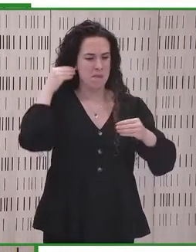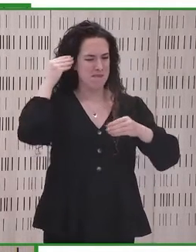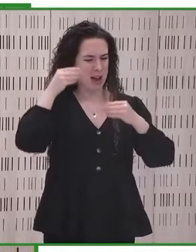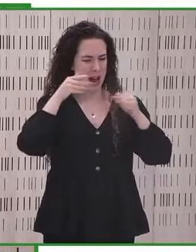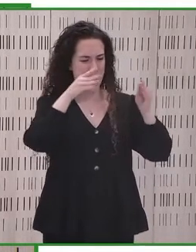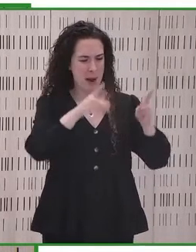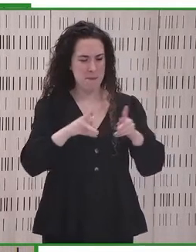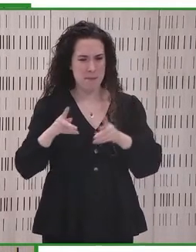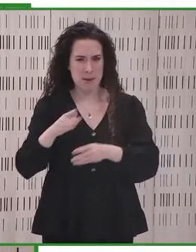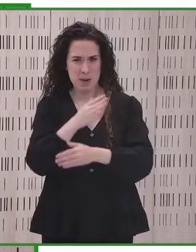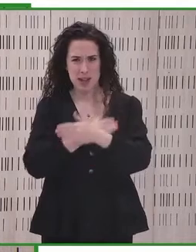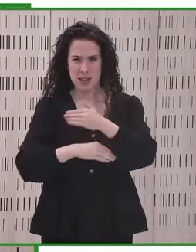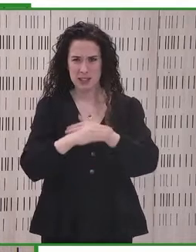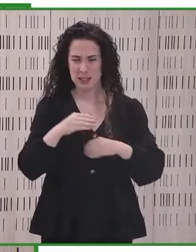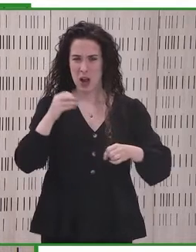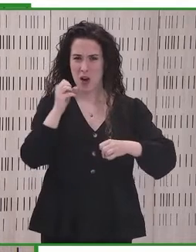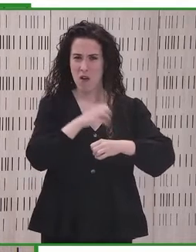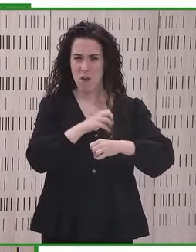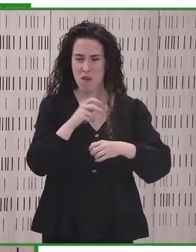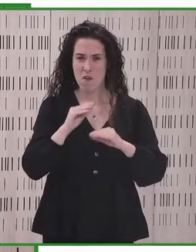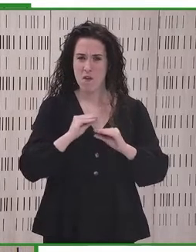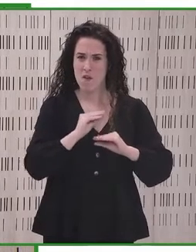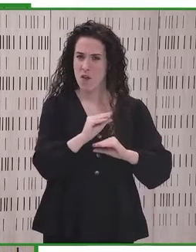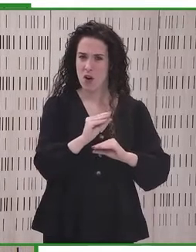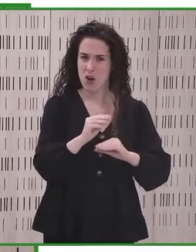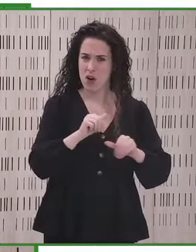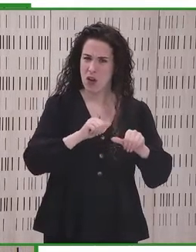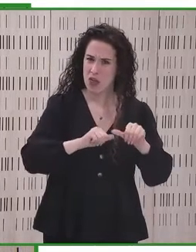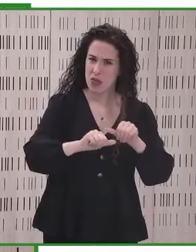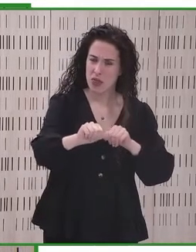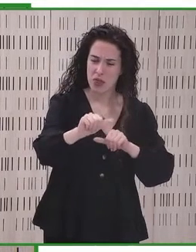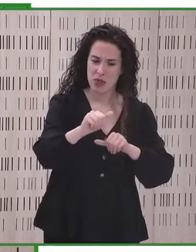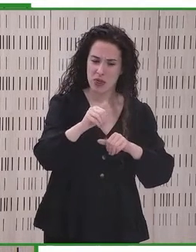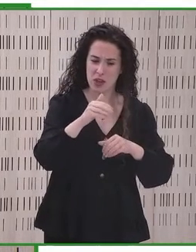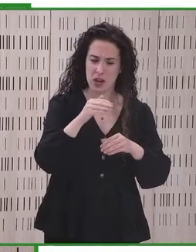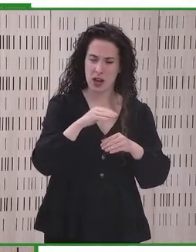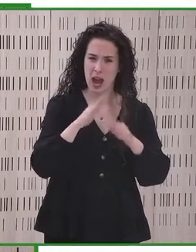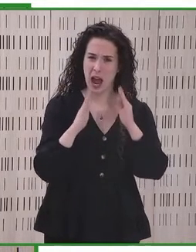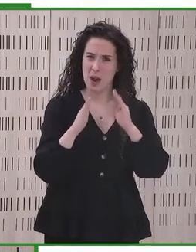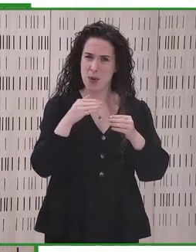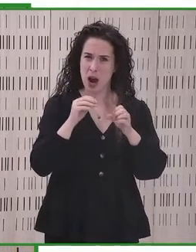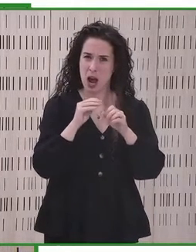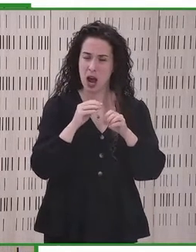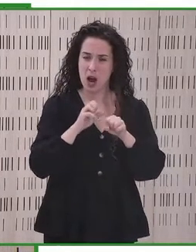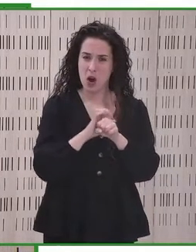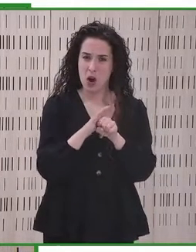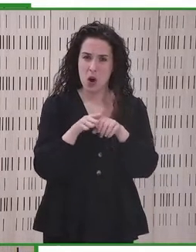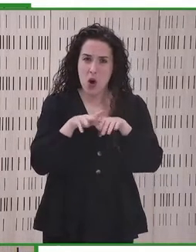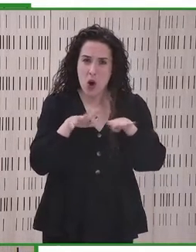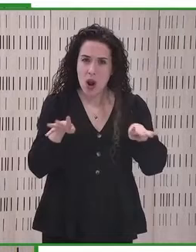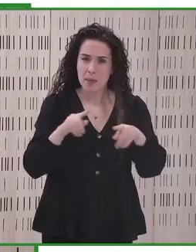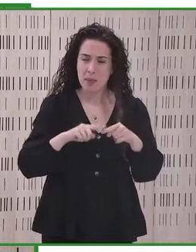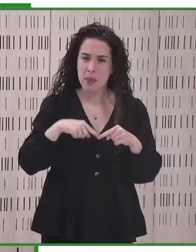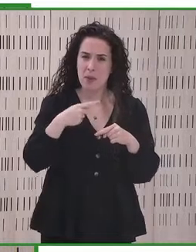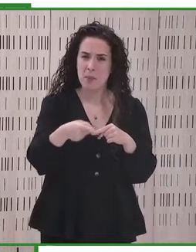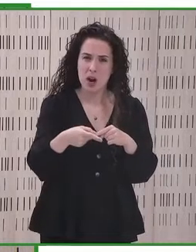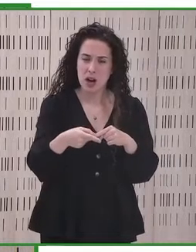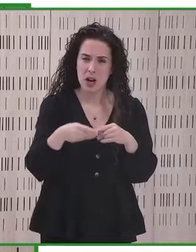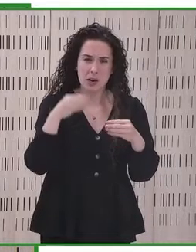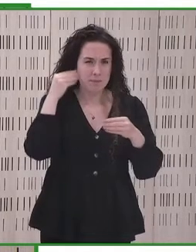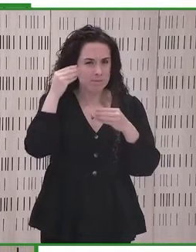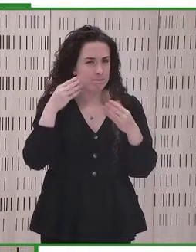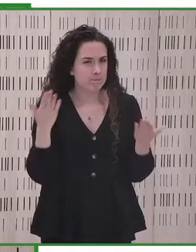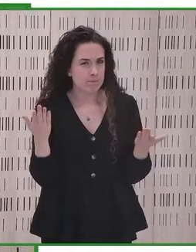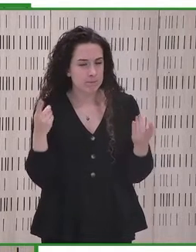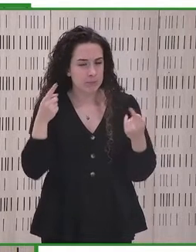fondos que han surgido a partir de la pandemia? ¿Se ha pensado cómo se pueden utilizar para